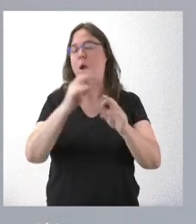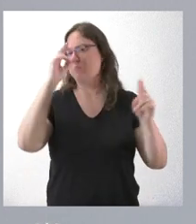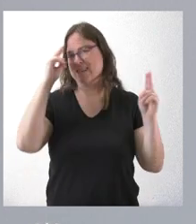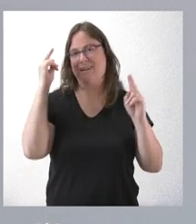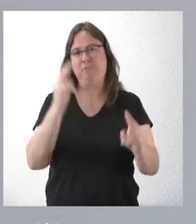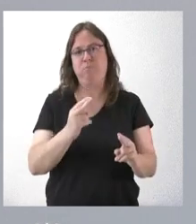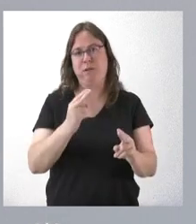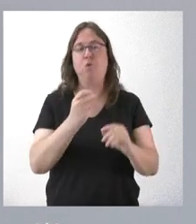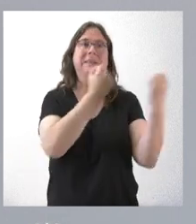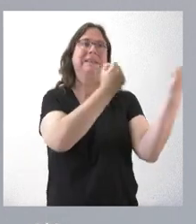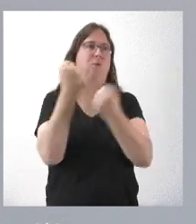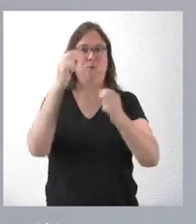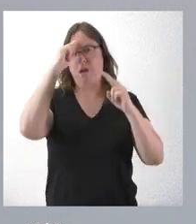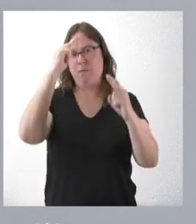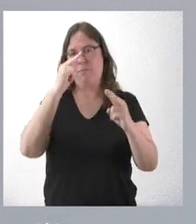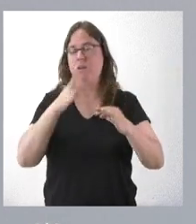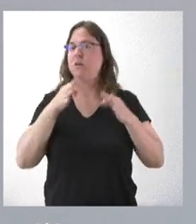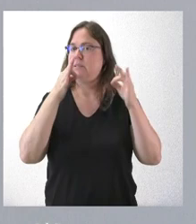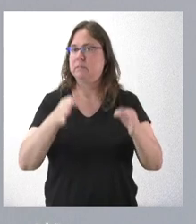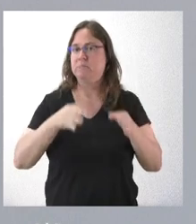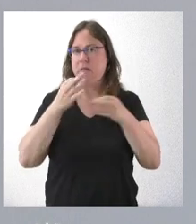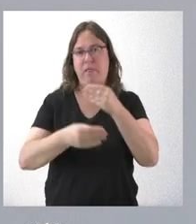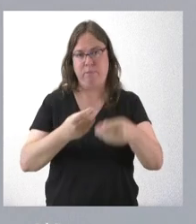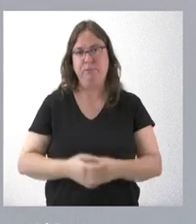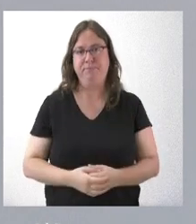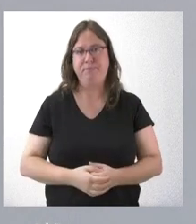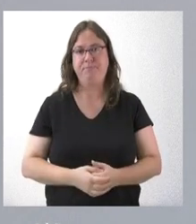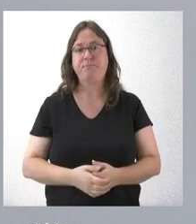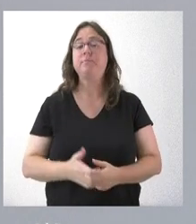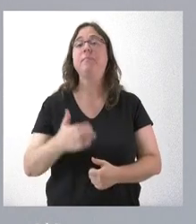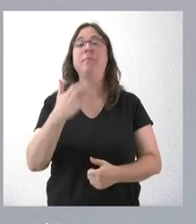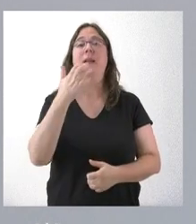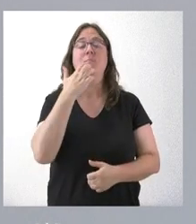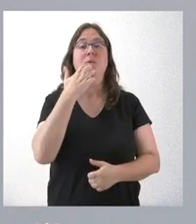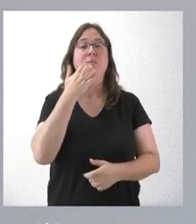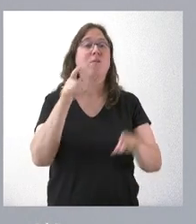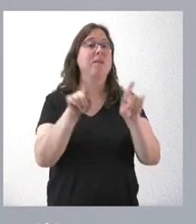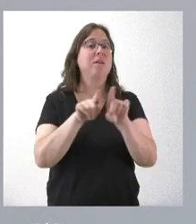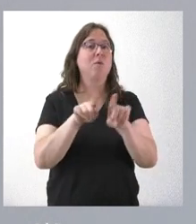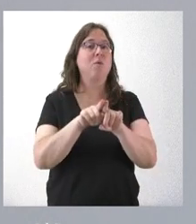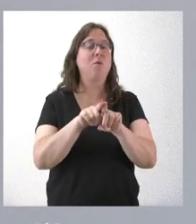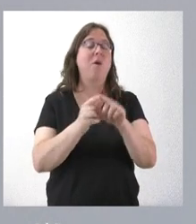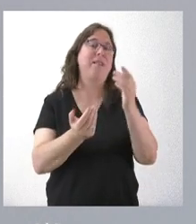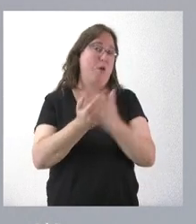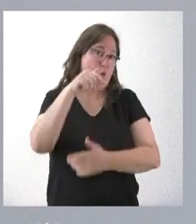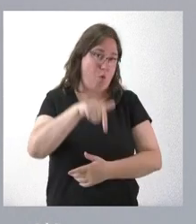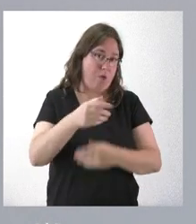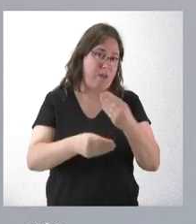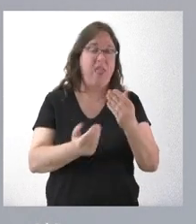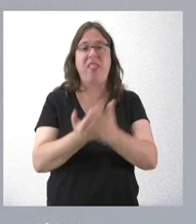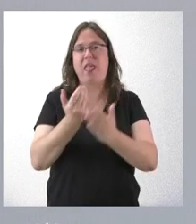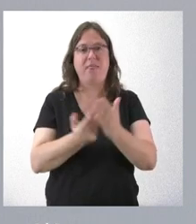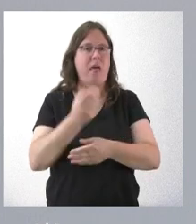institucional, es lo que siempre tratamos de hacer. El ejemplo lo tenemos también en el propio día de hoy y en el día a día,